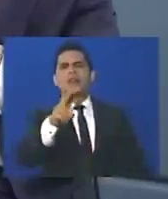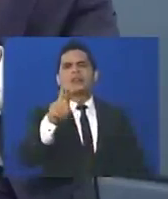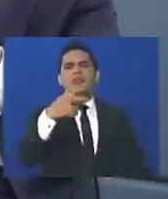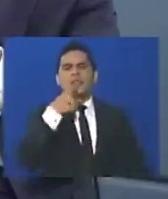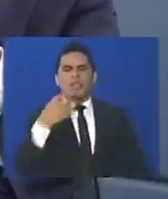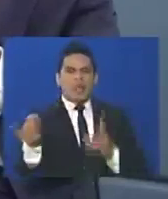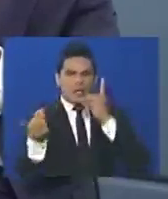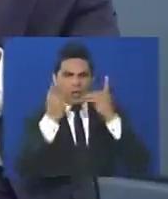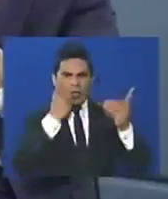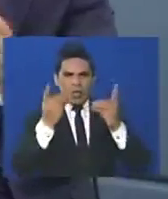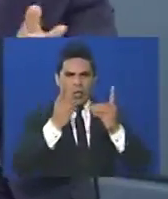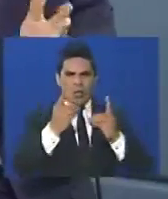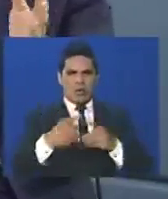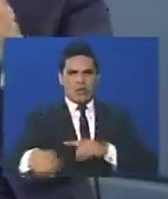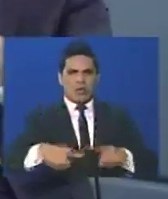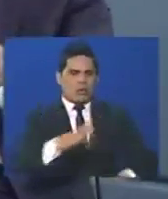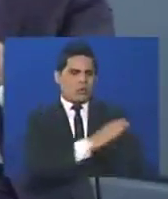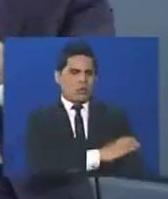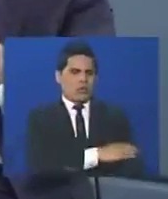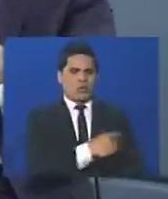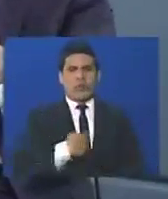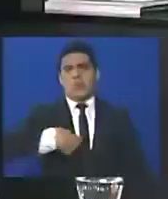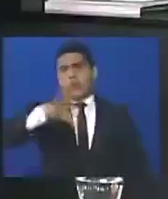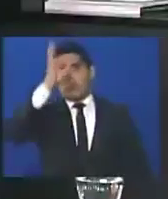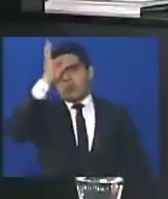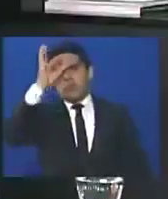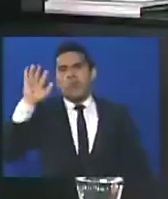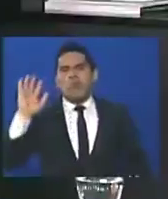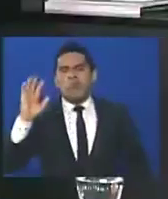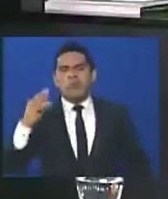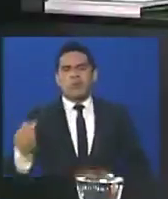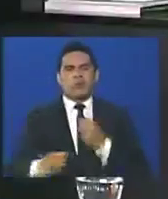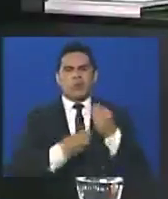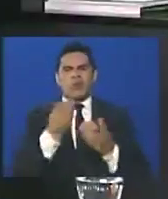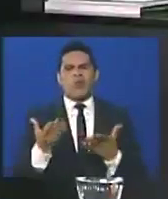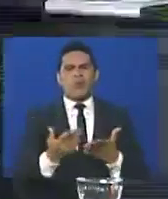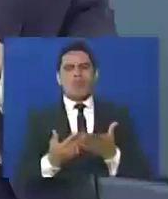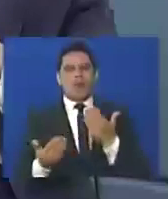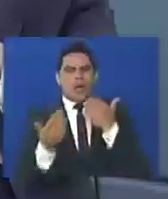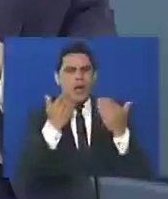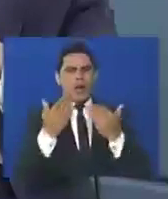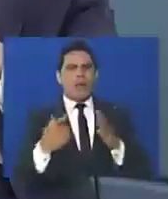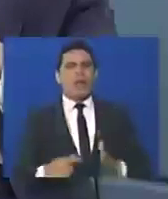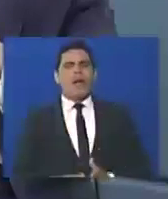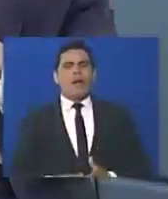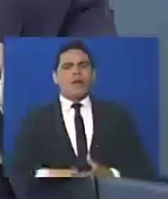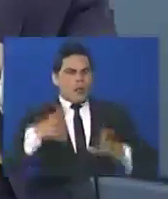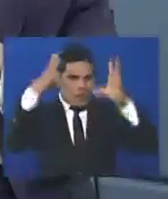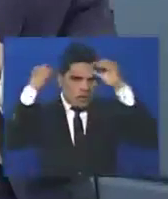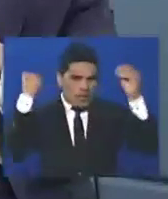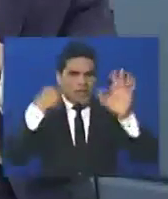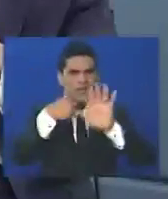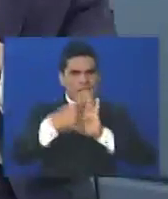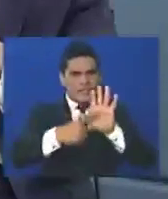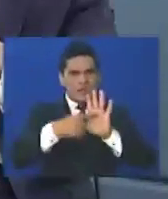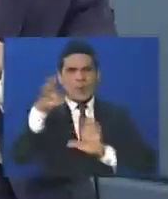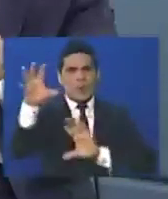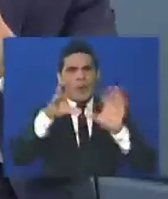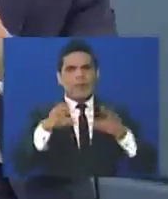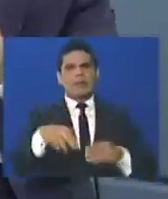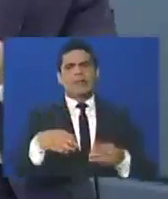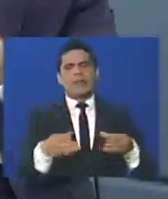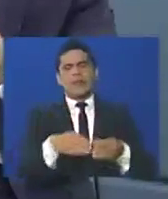dialogar con los dirigentes de oposición, yo no sé que dialogaron estos dirigentes de oposición, con los cancilleres de 5 o 6 países de UNASUR,